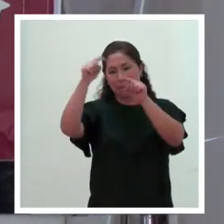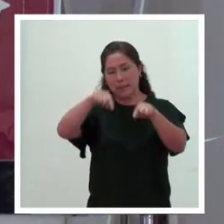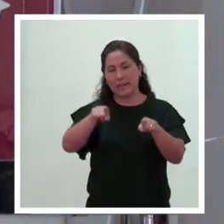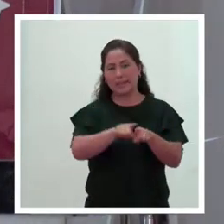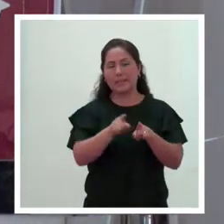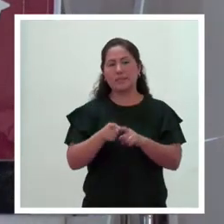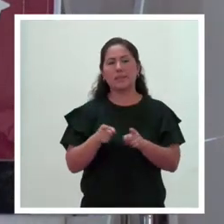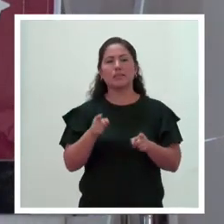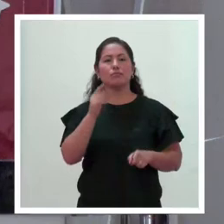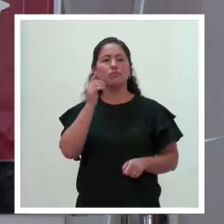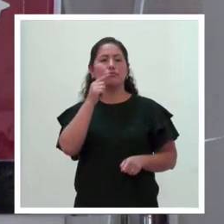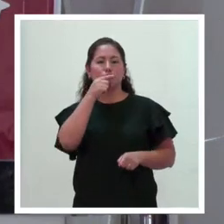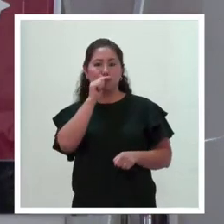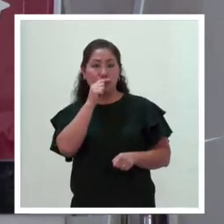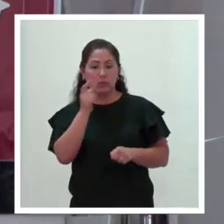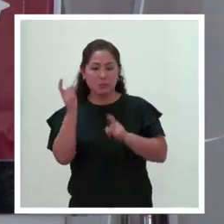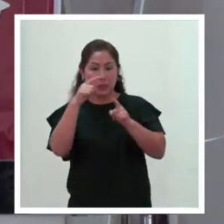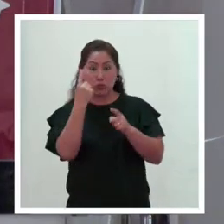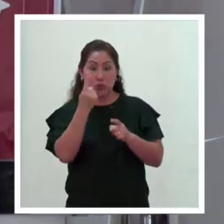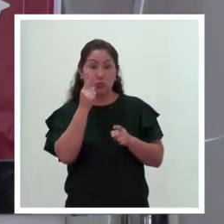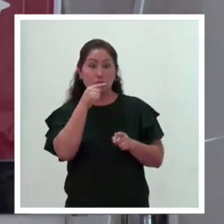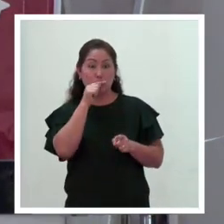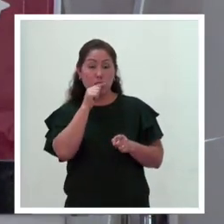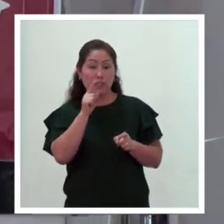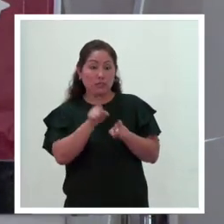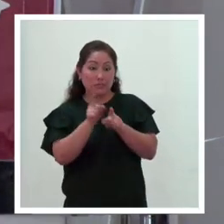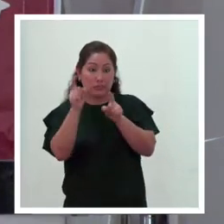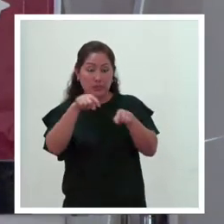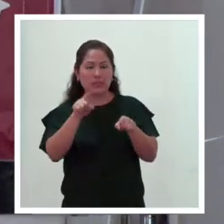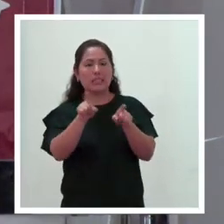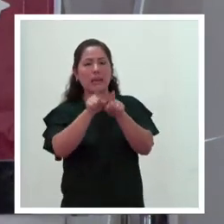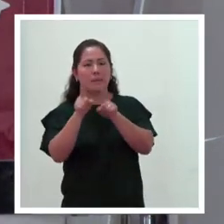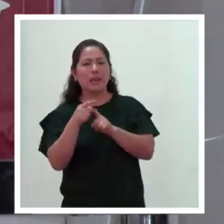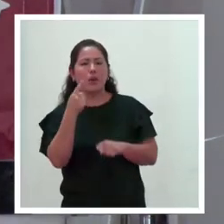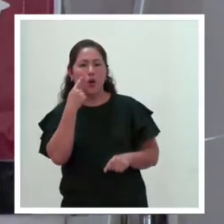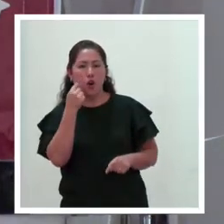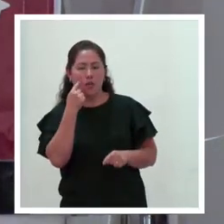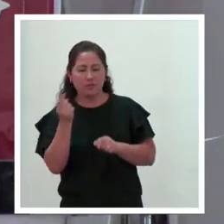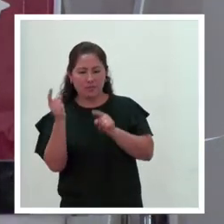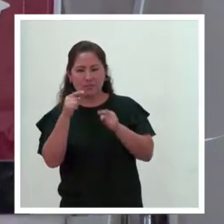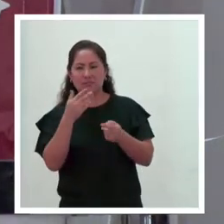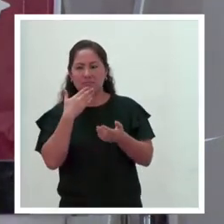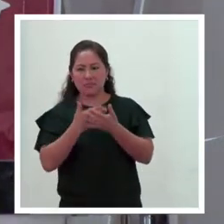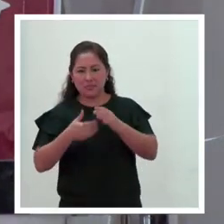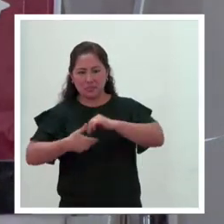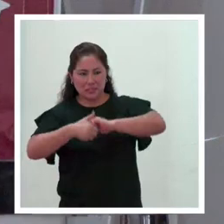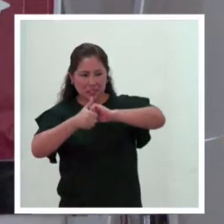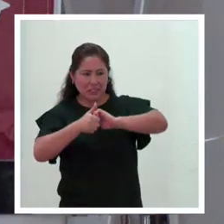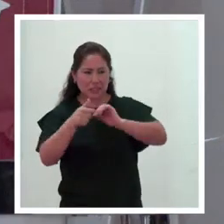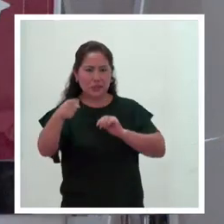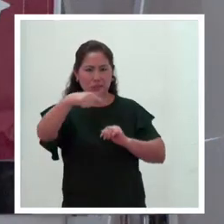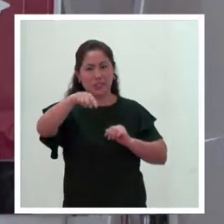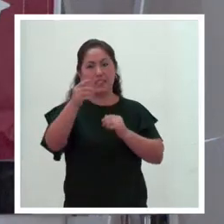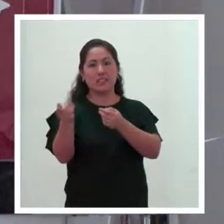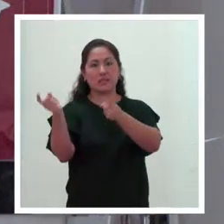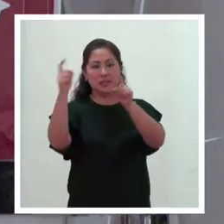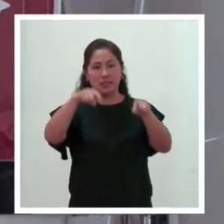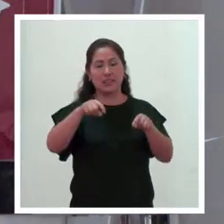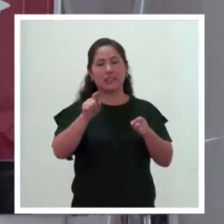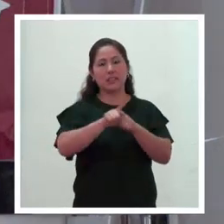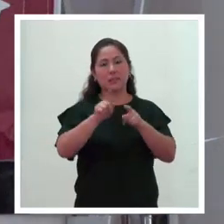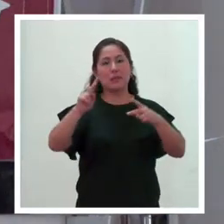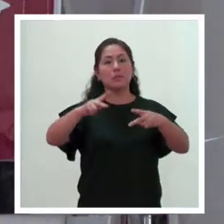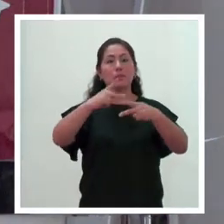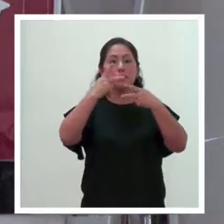solamente mujeres, sino también varones. Y les felicito a cada uno de los varoncitos que los tengo acá presentes y también por los medios virtuales,